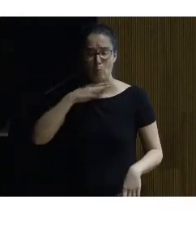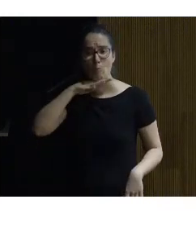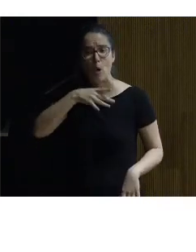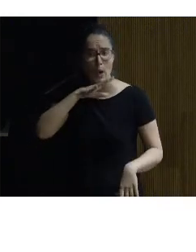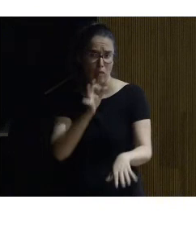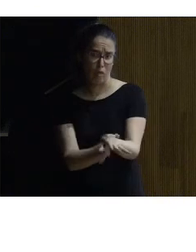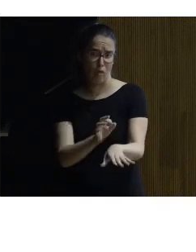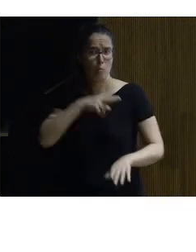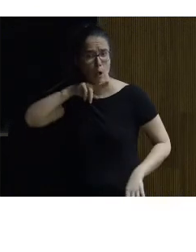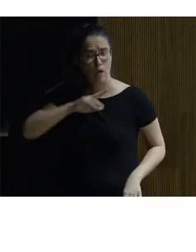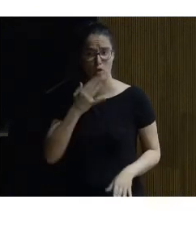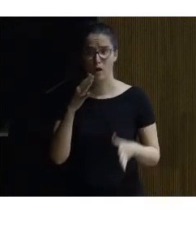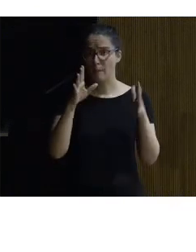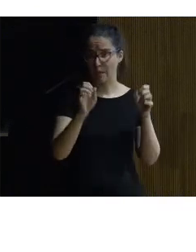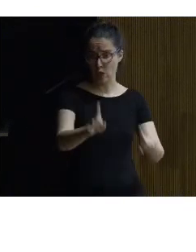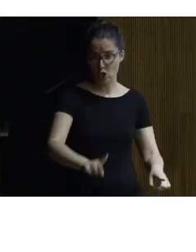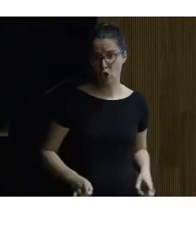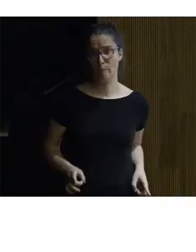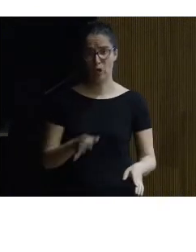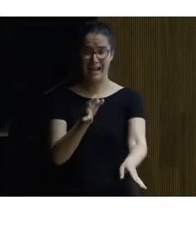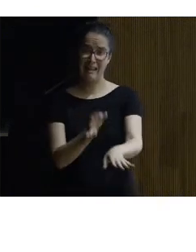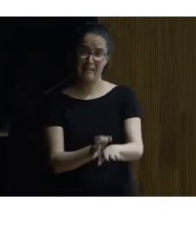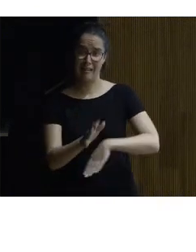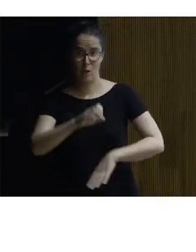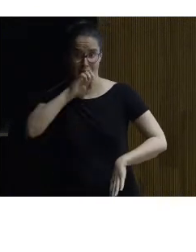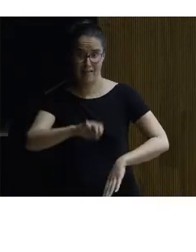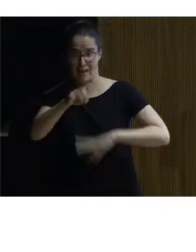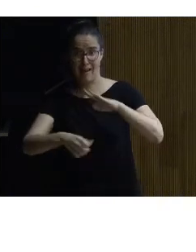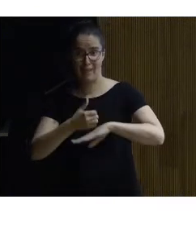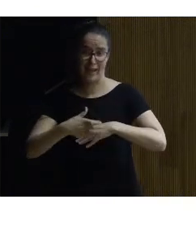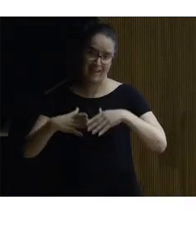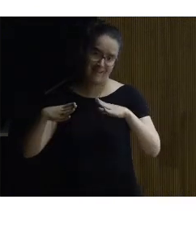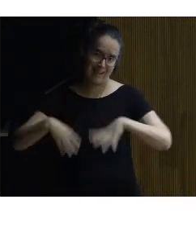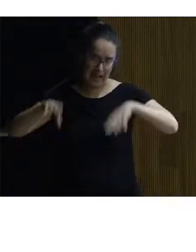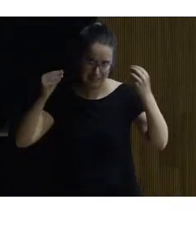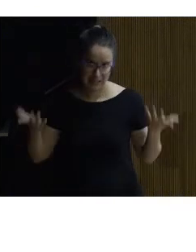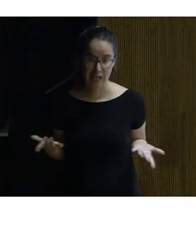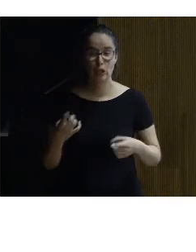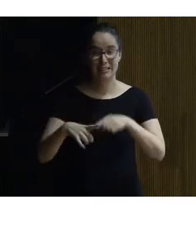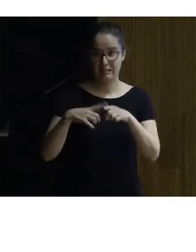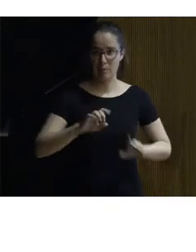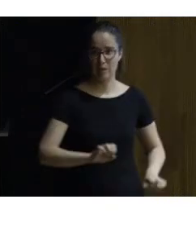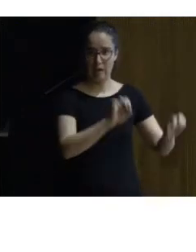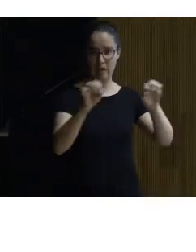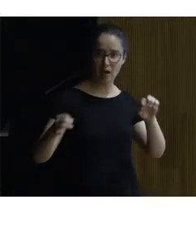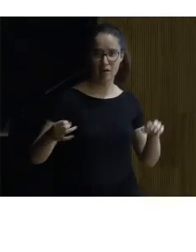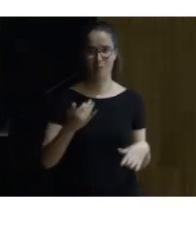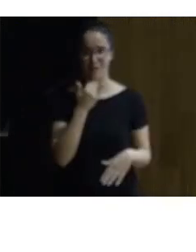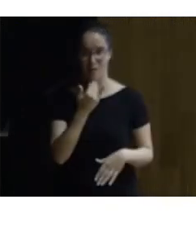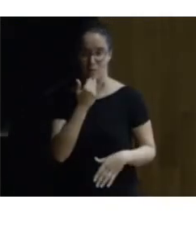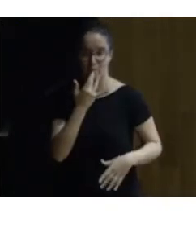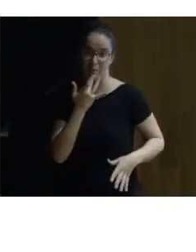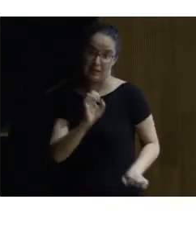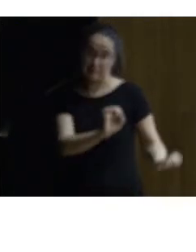no me llevo al emperador de Juste sino el cardenal del Sambor me lo llevo puesto bueno pues entonces le pones este elemento que de alguna manera está